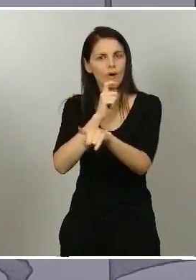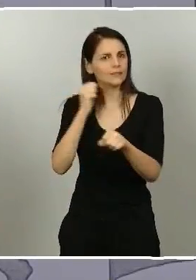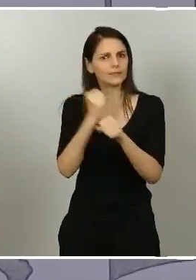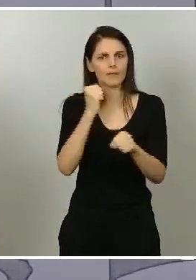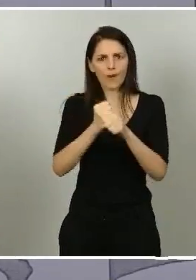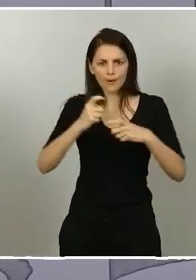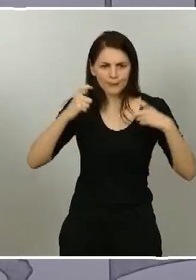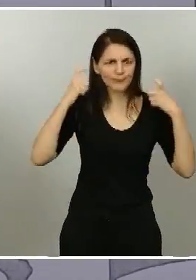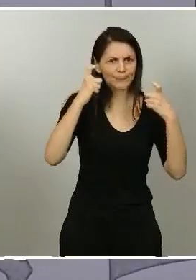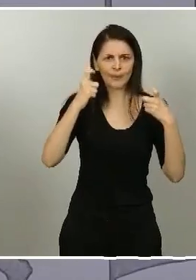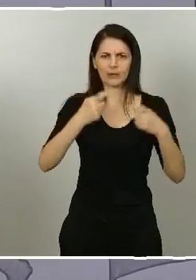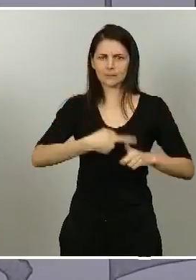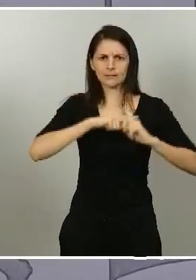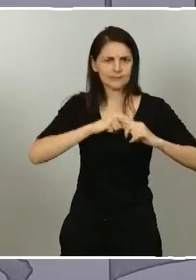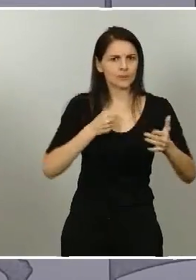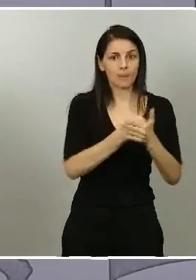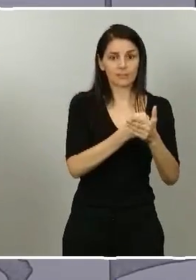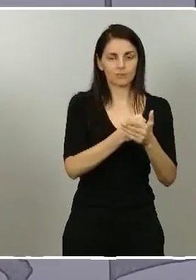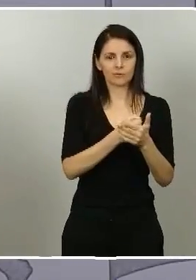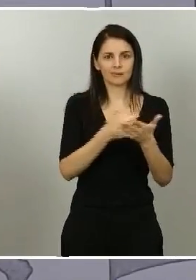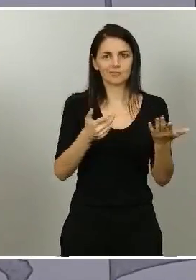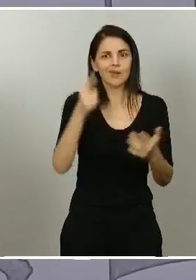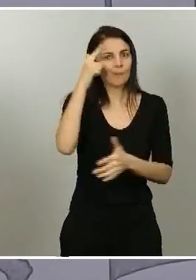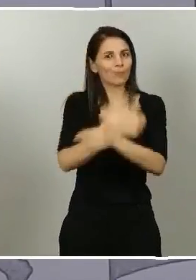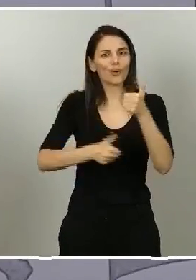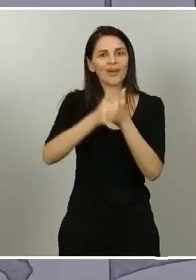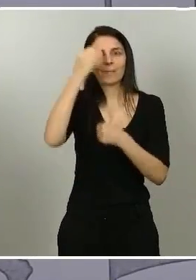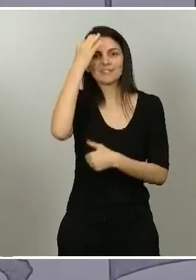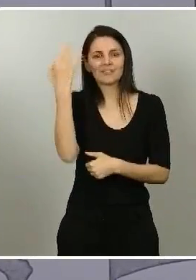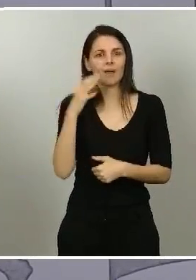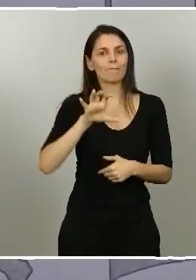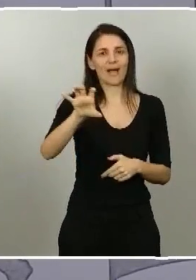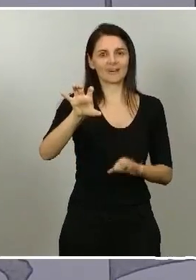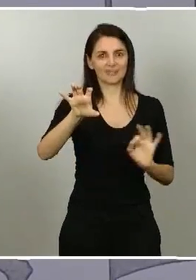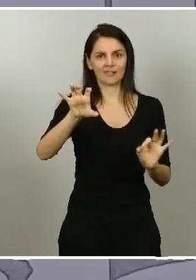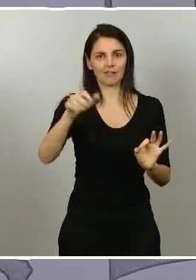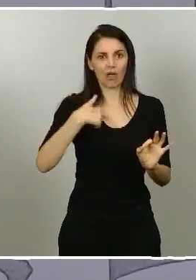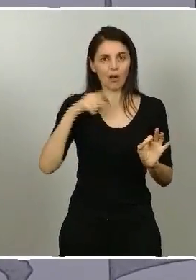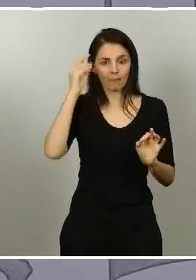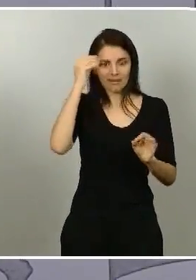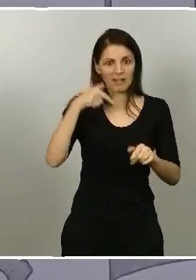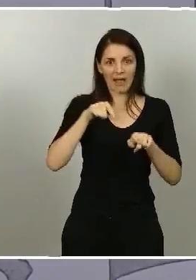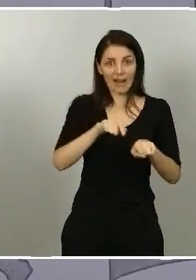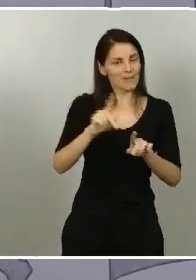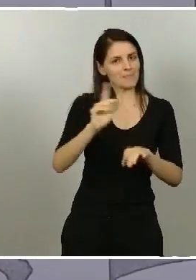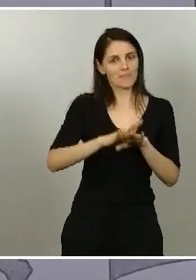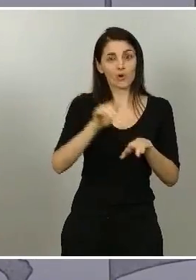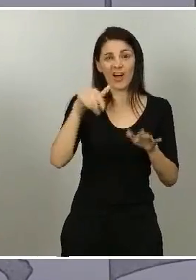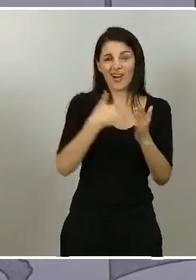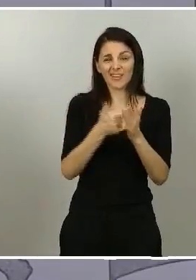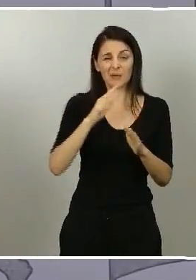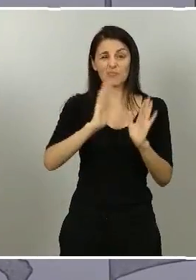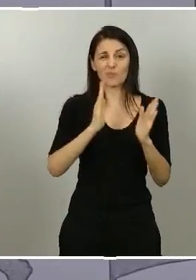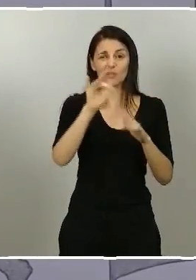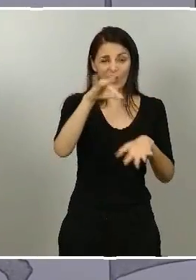más que en sí mismo, hasta cuando estuvo infectado por el mismo virus que combatía. Le he visto enlazar días y noches,